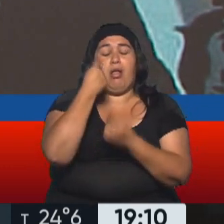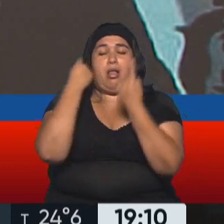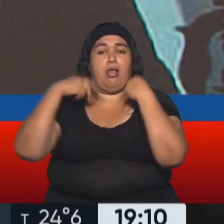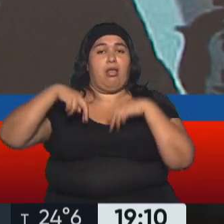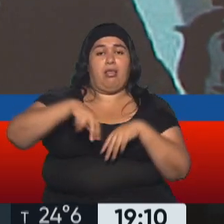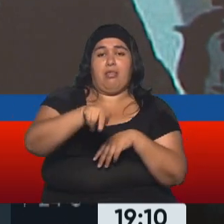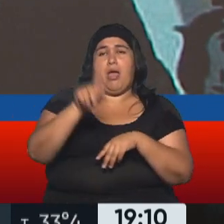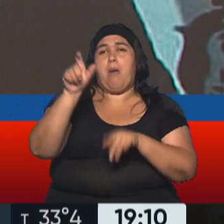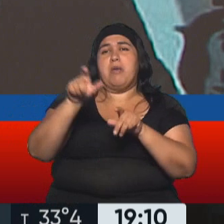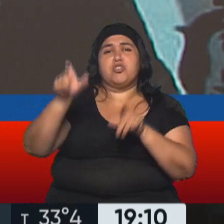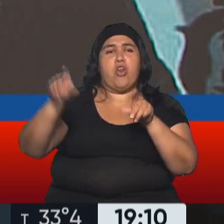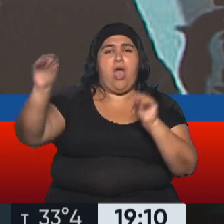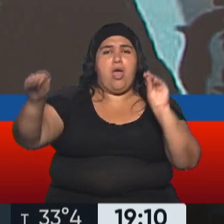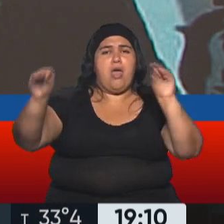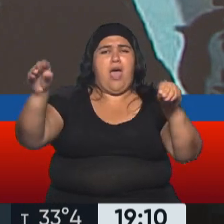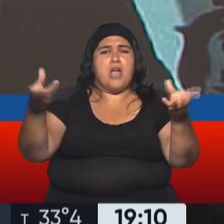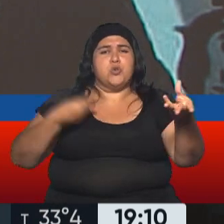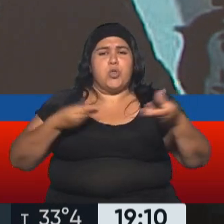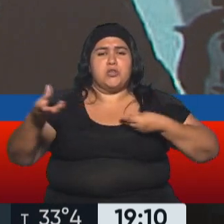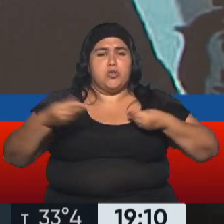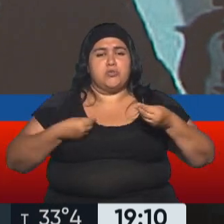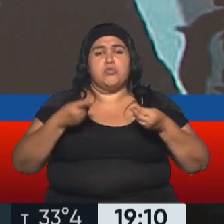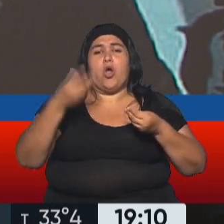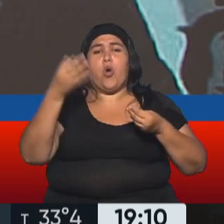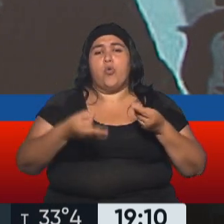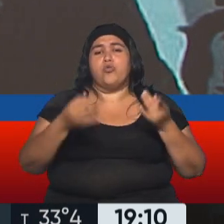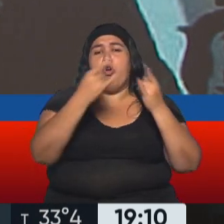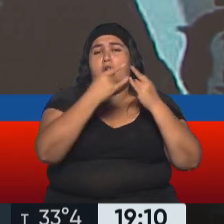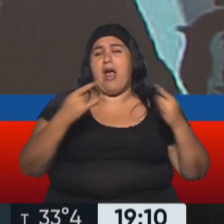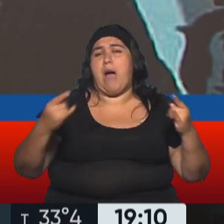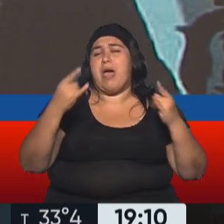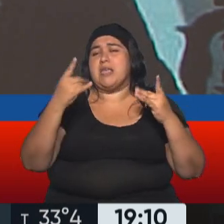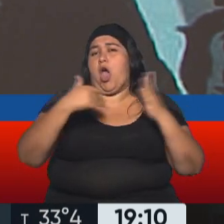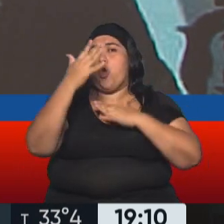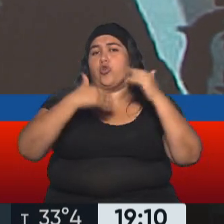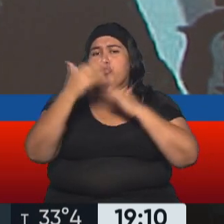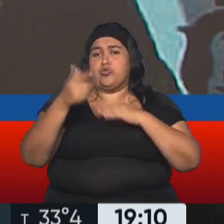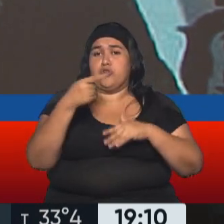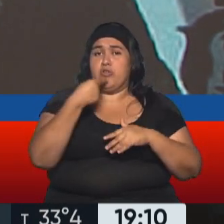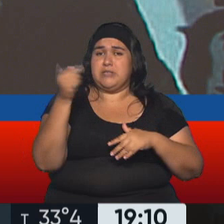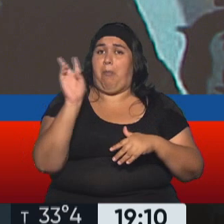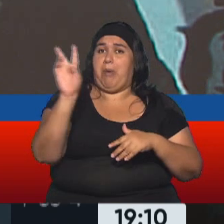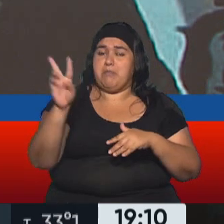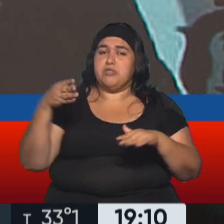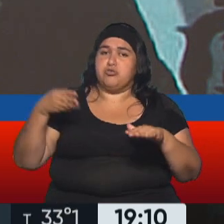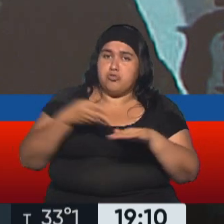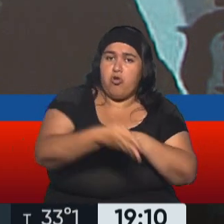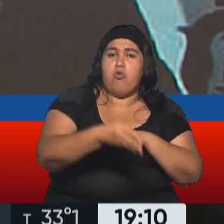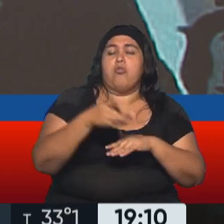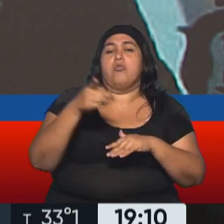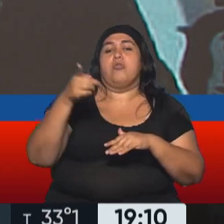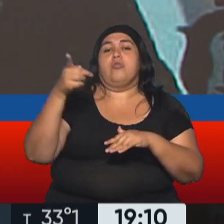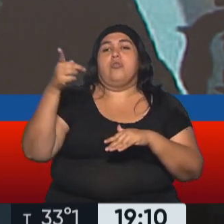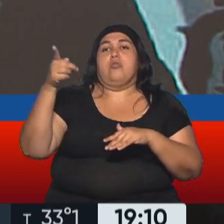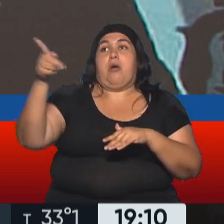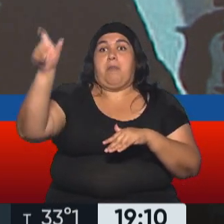le pedía ayuda a uno, a otro, eh, se metió en una, en unas cabañas en construcción, pidió permiso. Alguien la vio, eh, llamó a